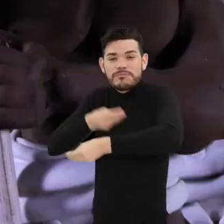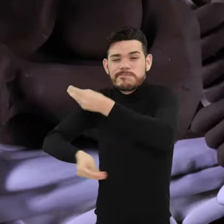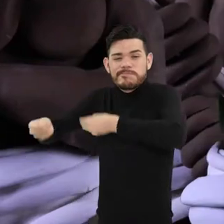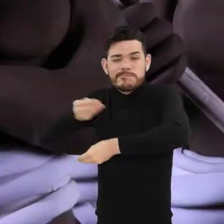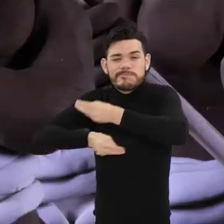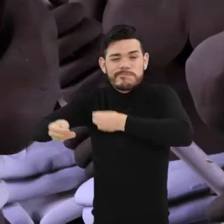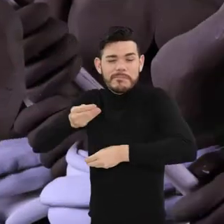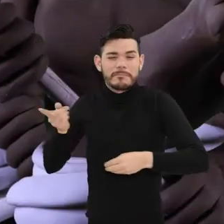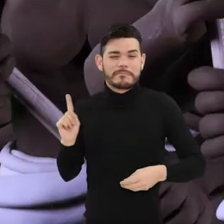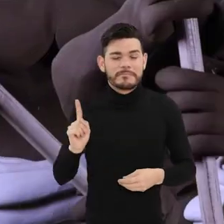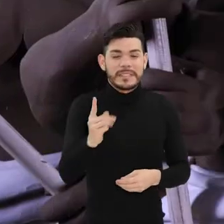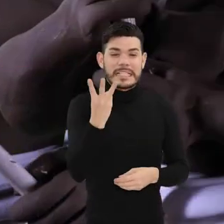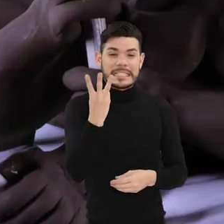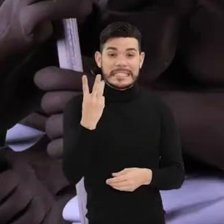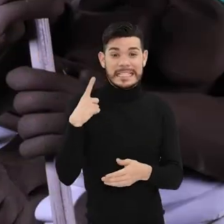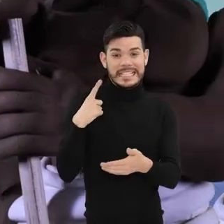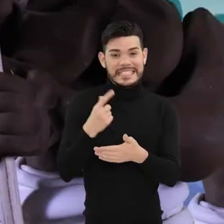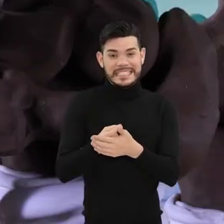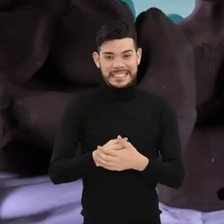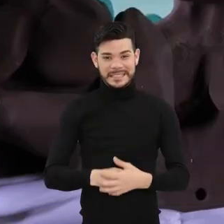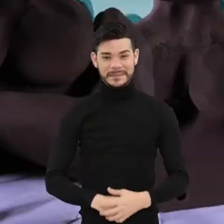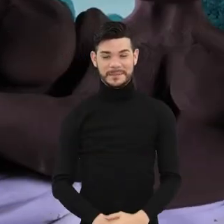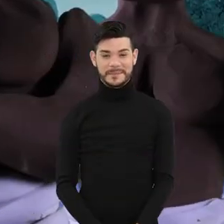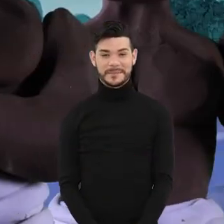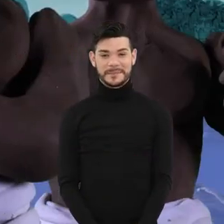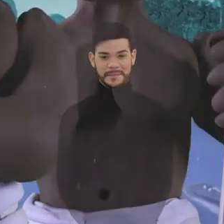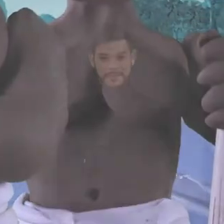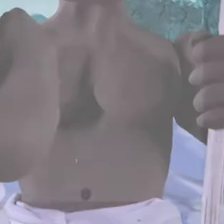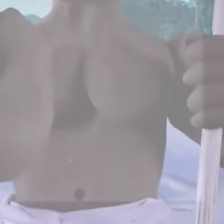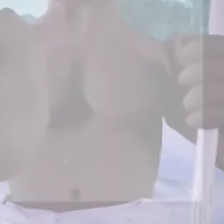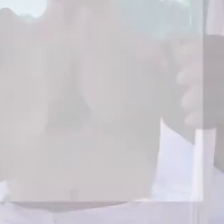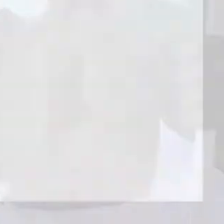del país a través del río Magdalena por más de tres siglos.